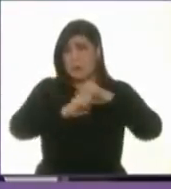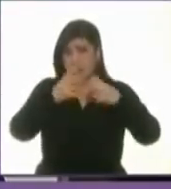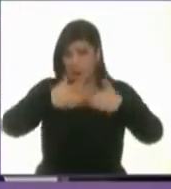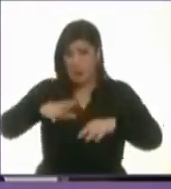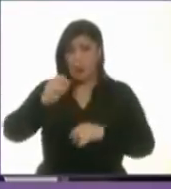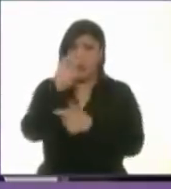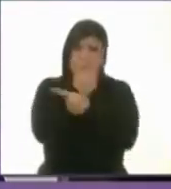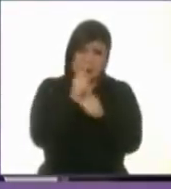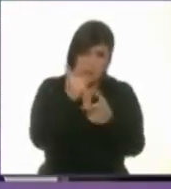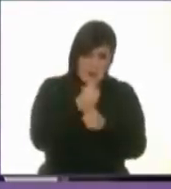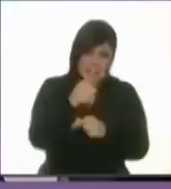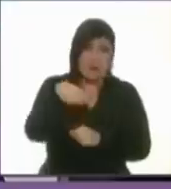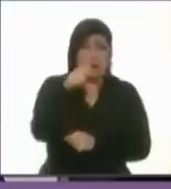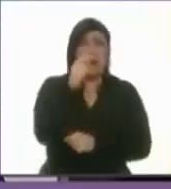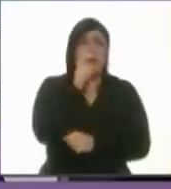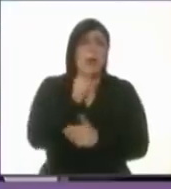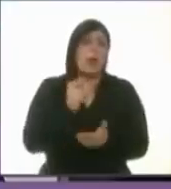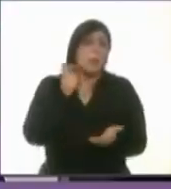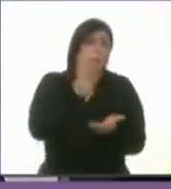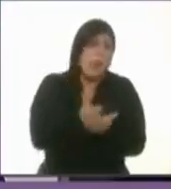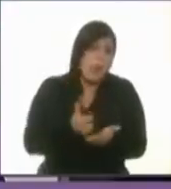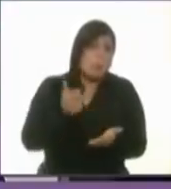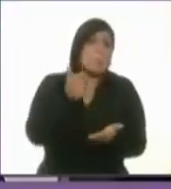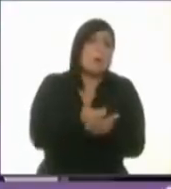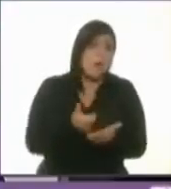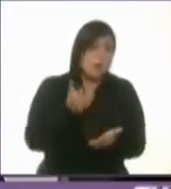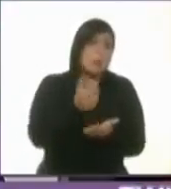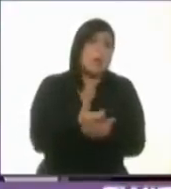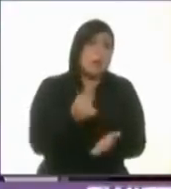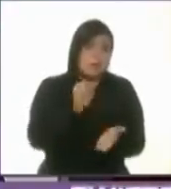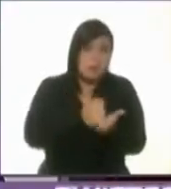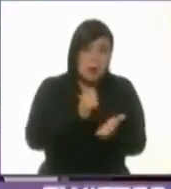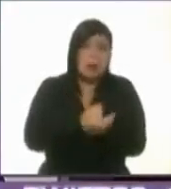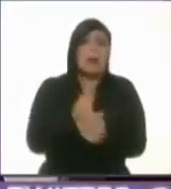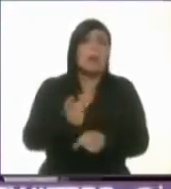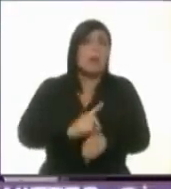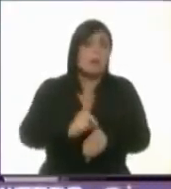taxista con tus impuestos, pagamos diariamente.